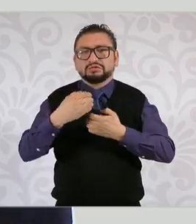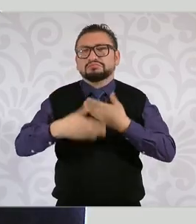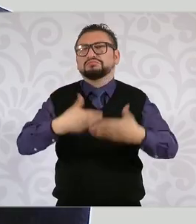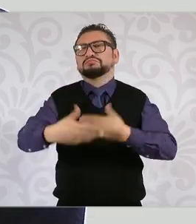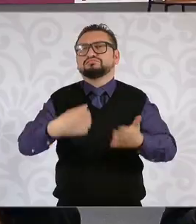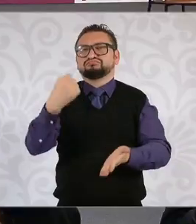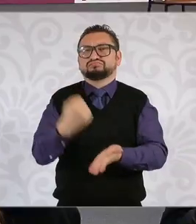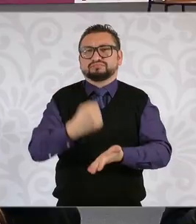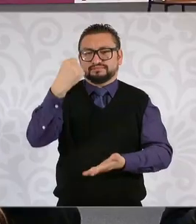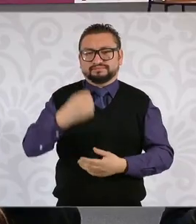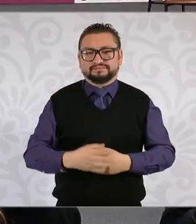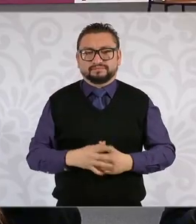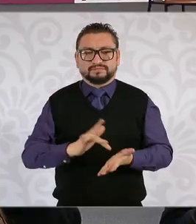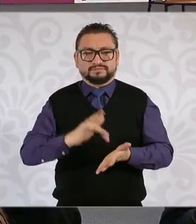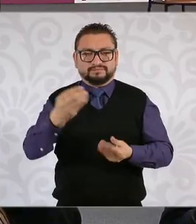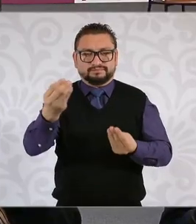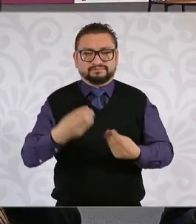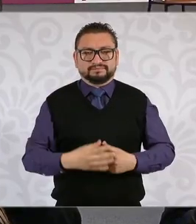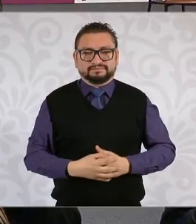Muchísimas gracias.